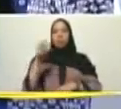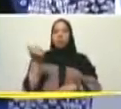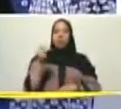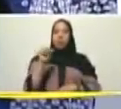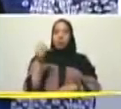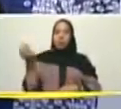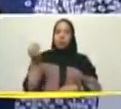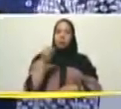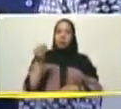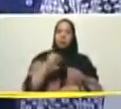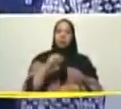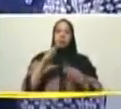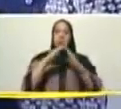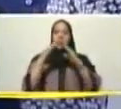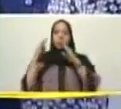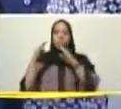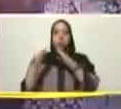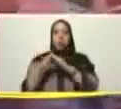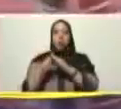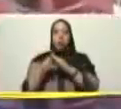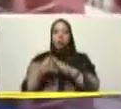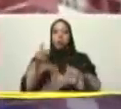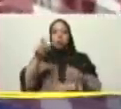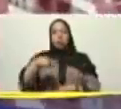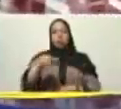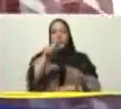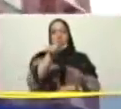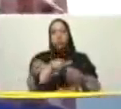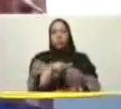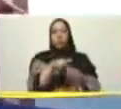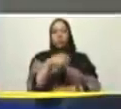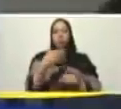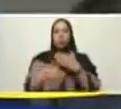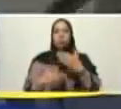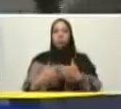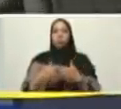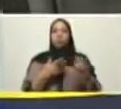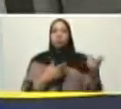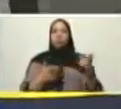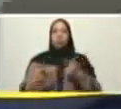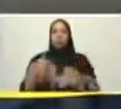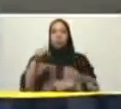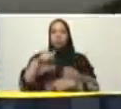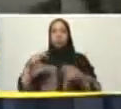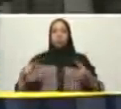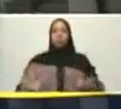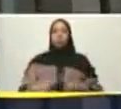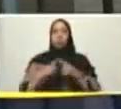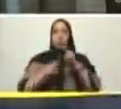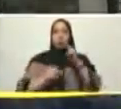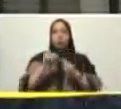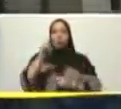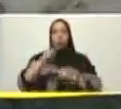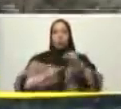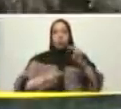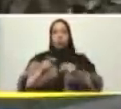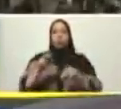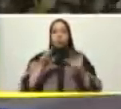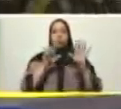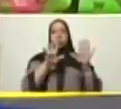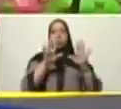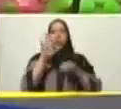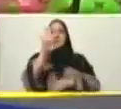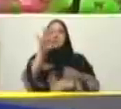.000 apartamentos en Ciudatiuna en los tres urbanismos estamos en construcción cerca de unos 5